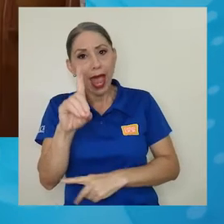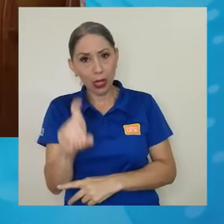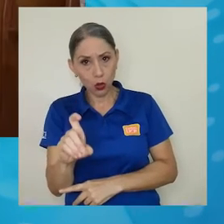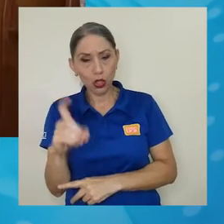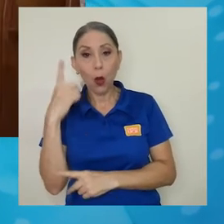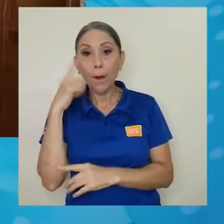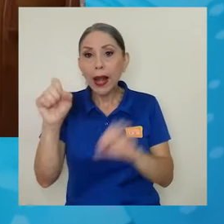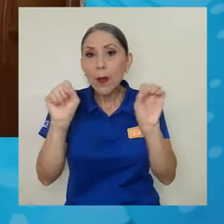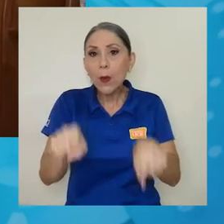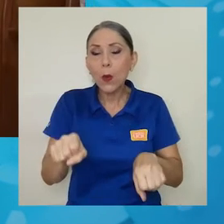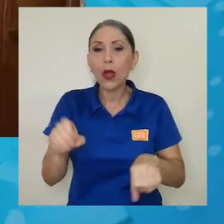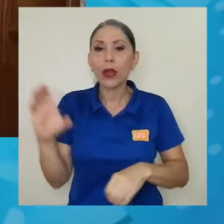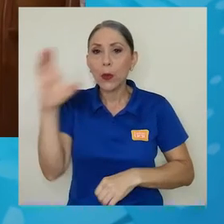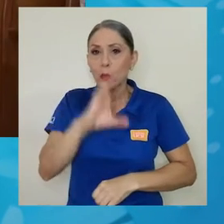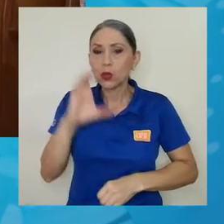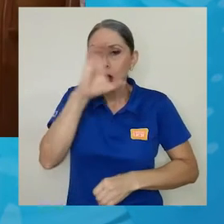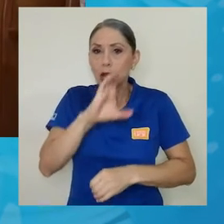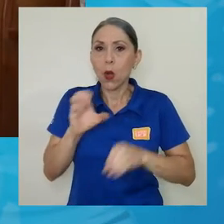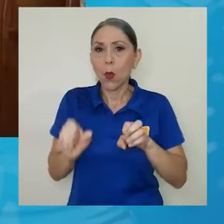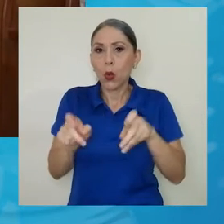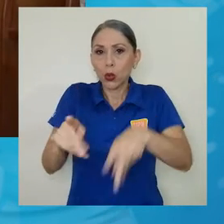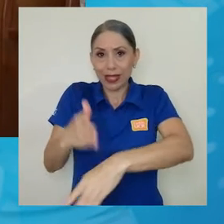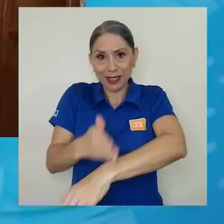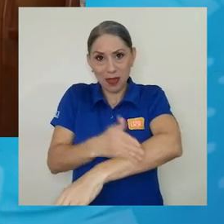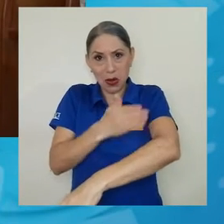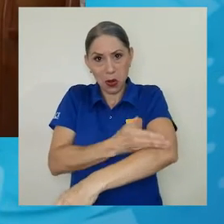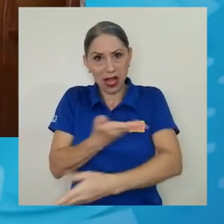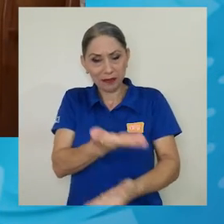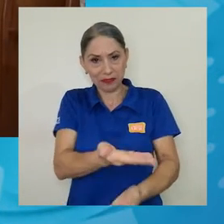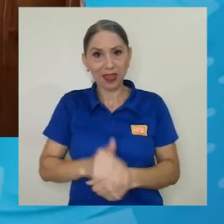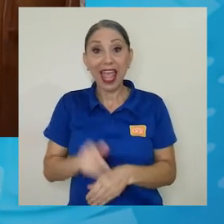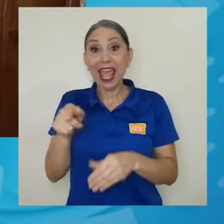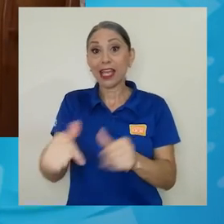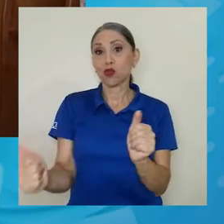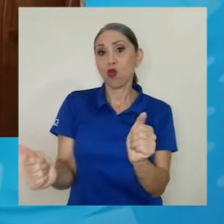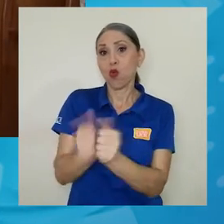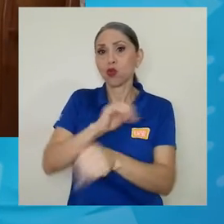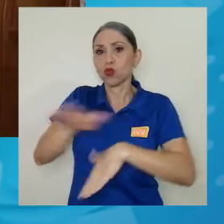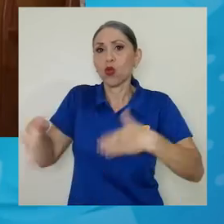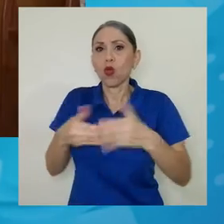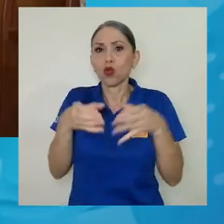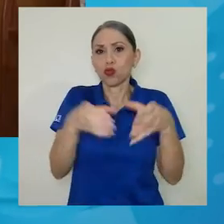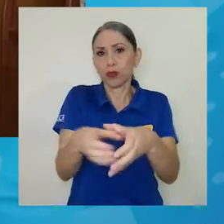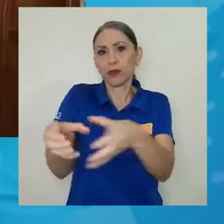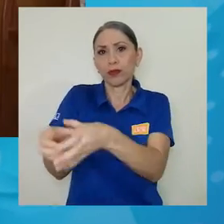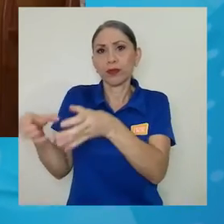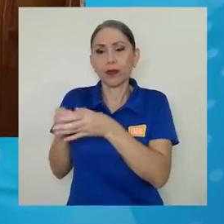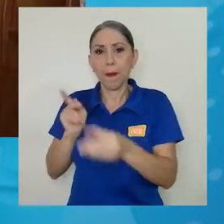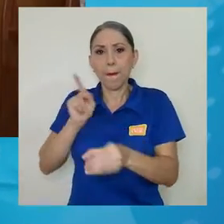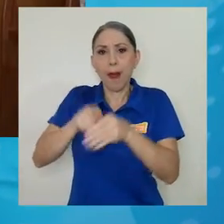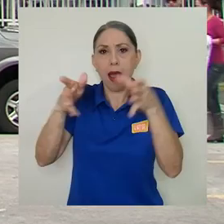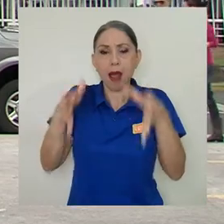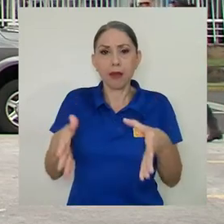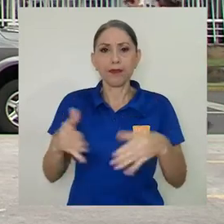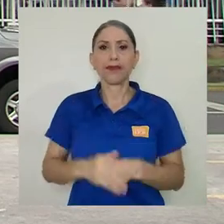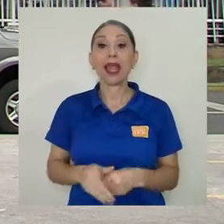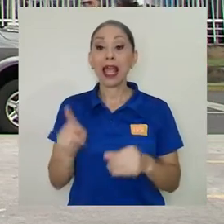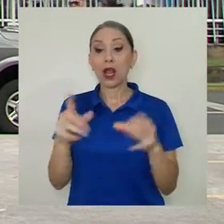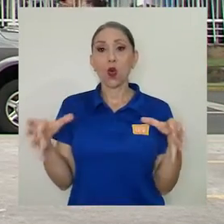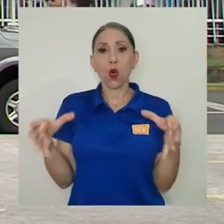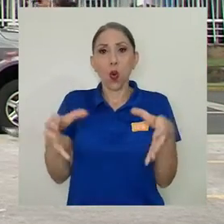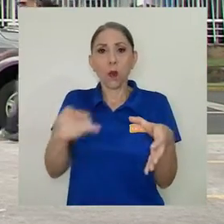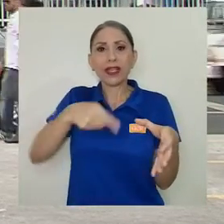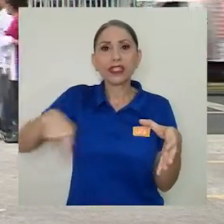para buscar oportunidades de mejora para el laboratorio y esto se hace en conjunto con todos los actores involucrados. La